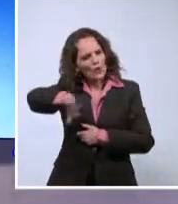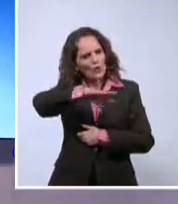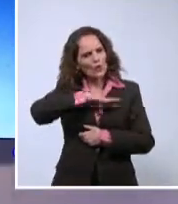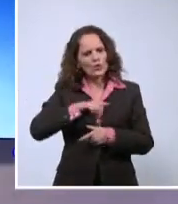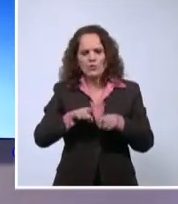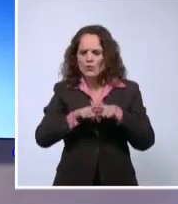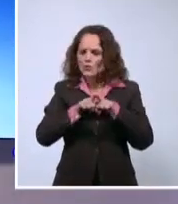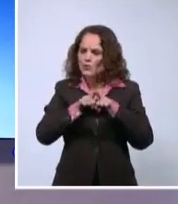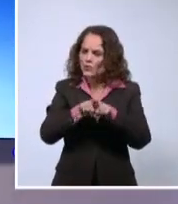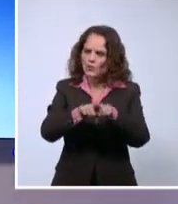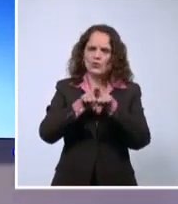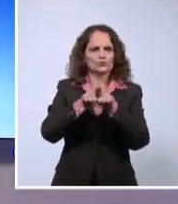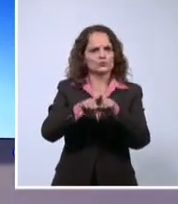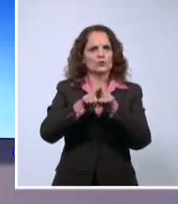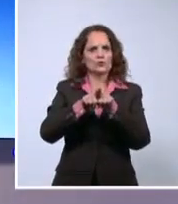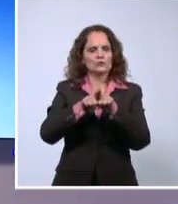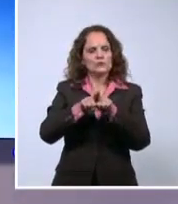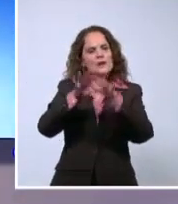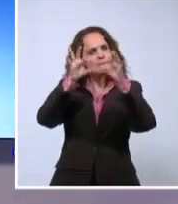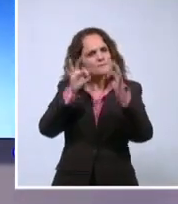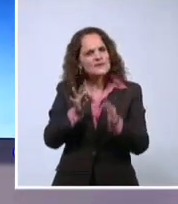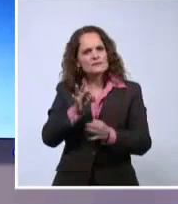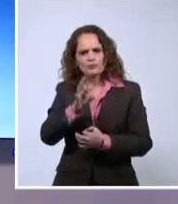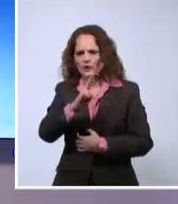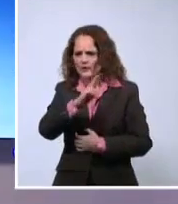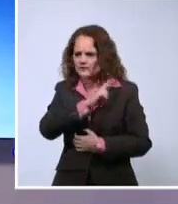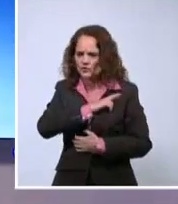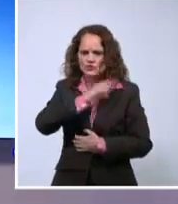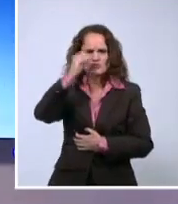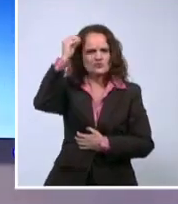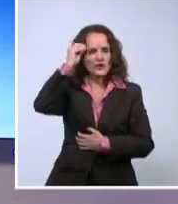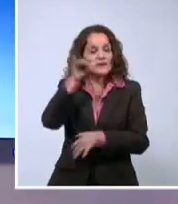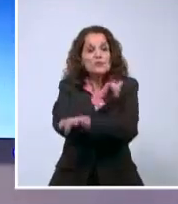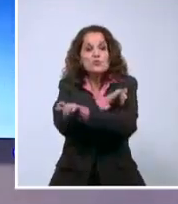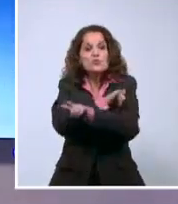del lado de la mayoría, seguiremos contando y seguiremos buscando su reflexión.